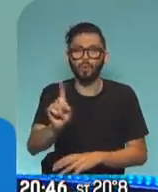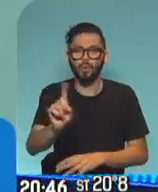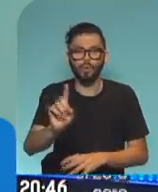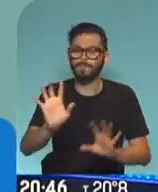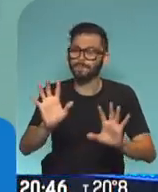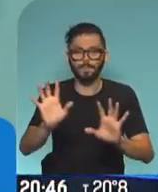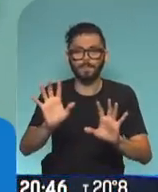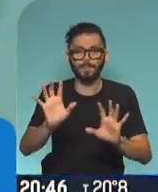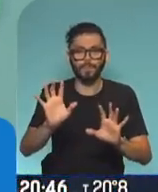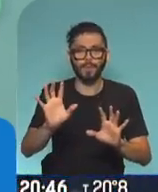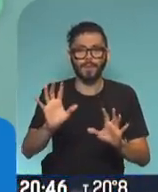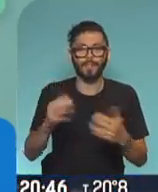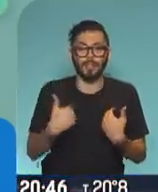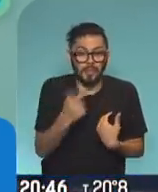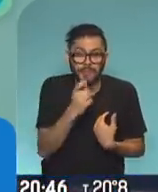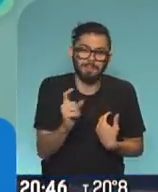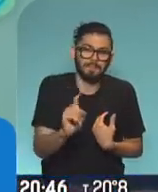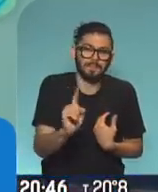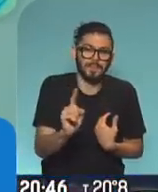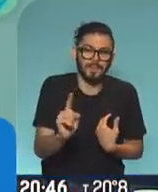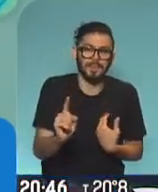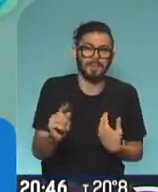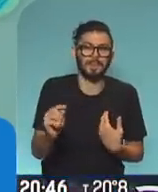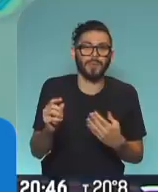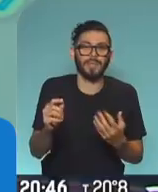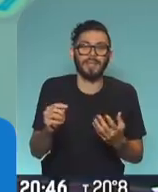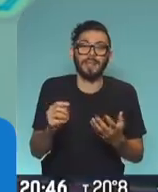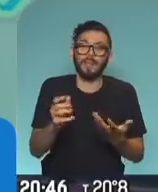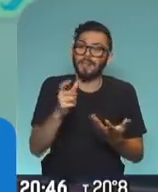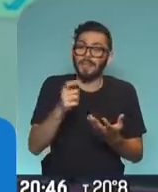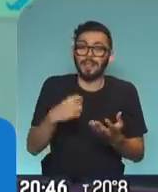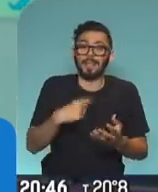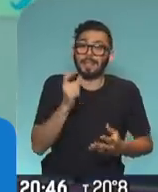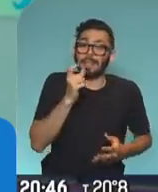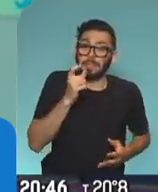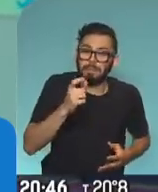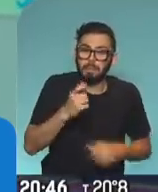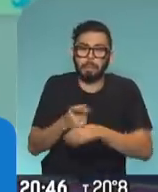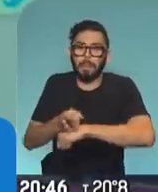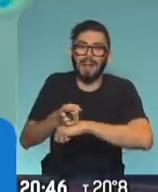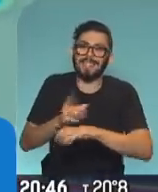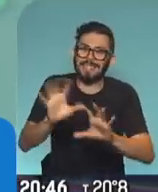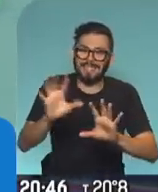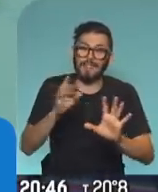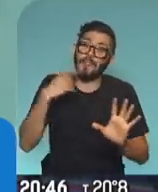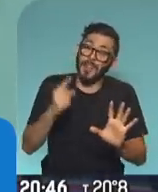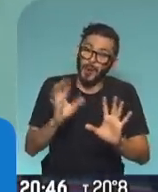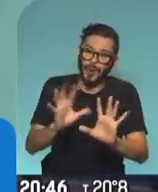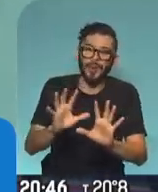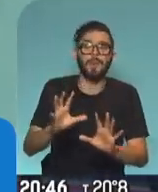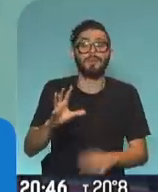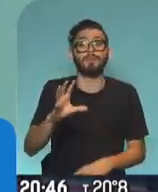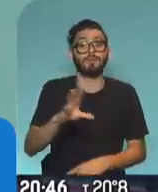de este tipo preguntas. objetivar yo en este caso, sí, pero no, estamos en un horario que todavía es profesional menos. No, no se puede decir cosas feas, pero